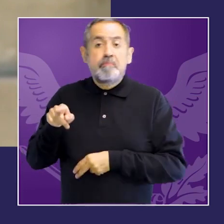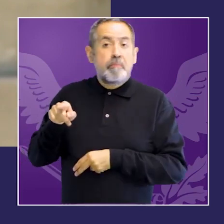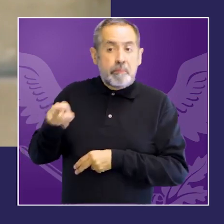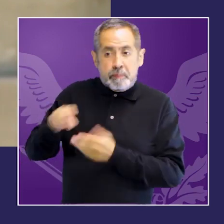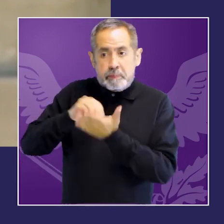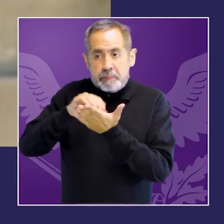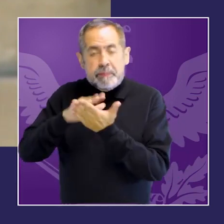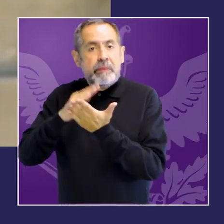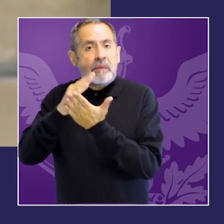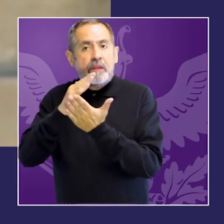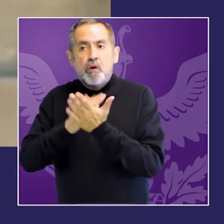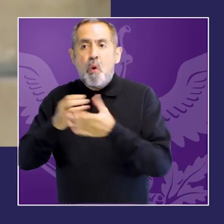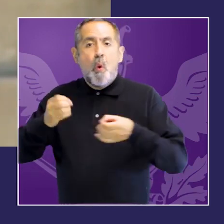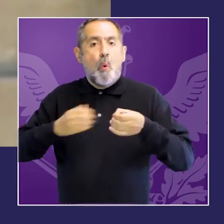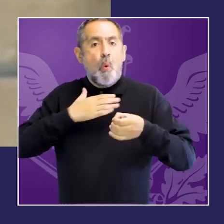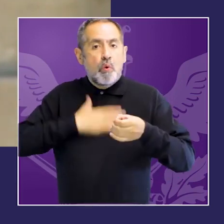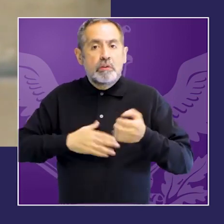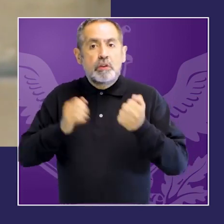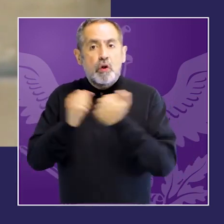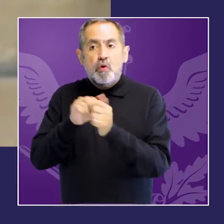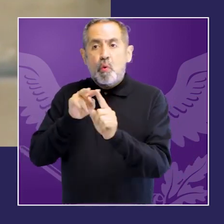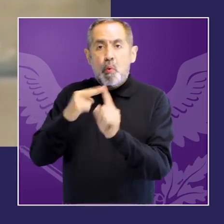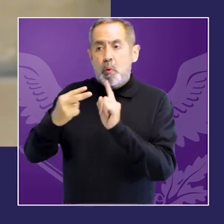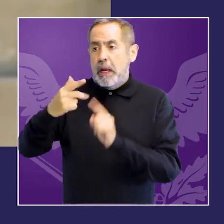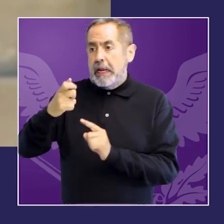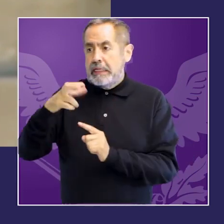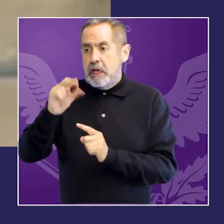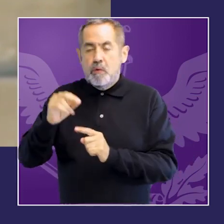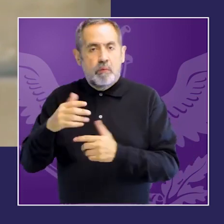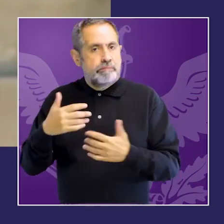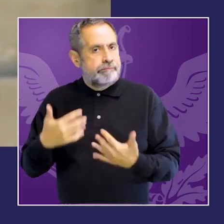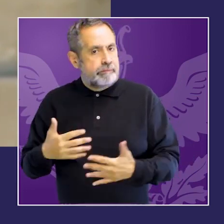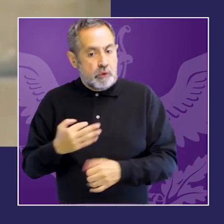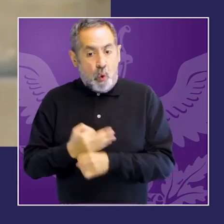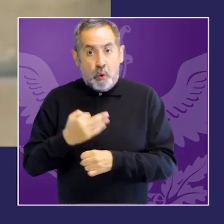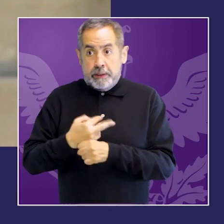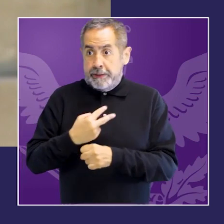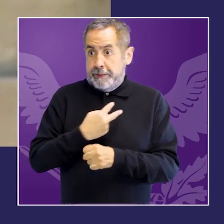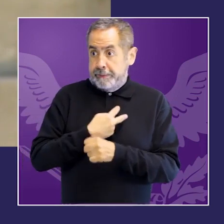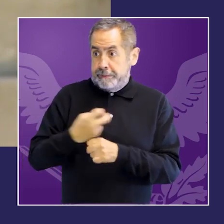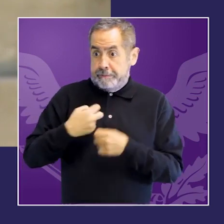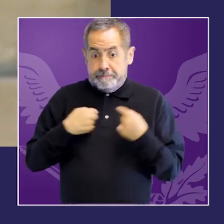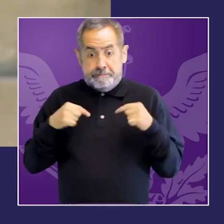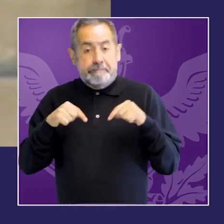la Corte Suprema de Justicia de la Nación y la Corte Suprema de la Nación de México.